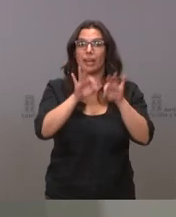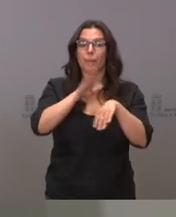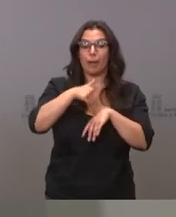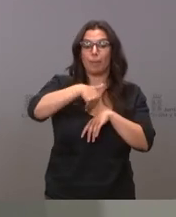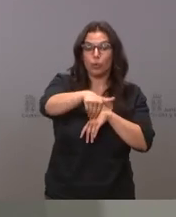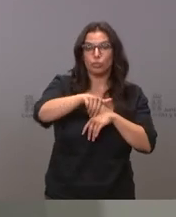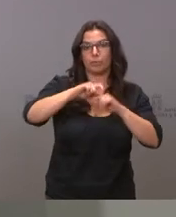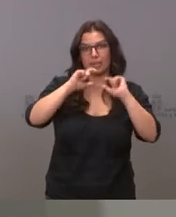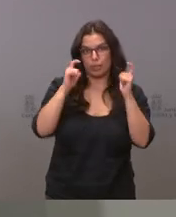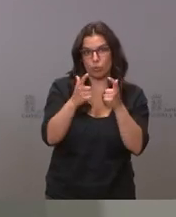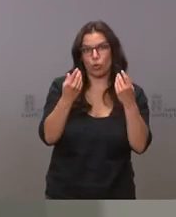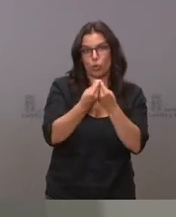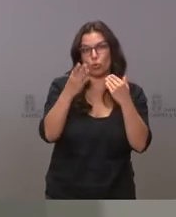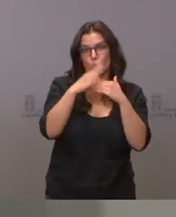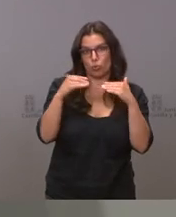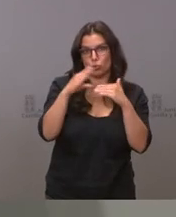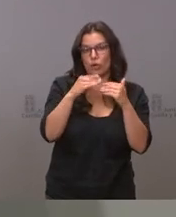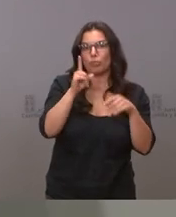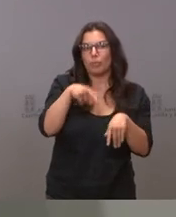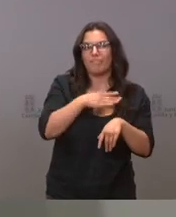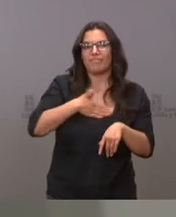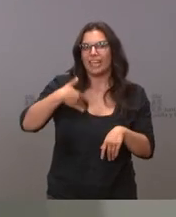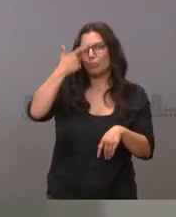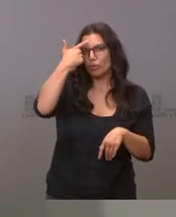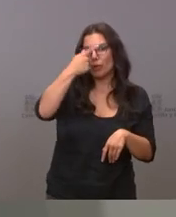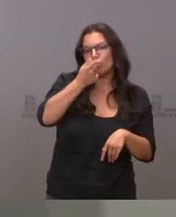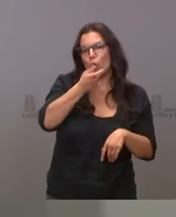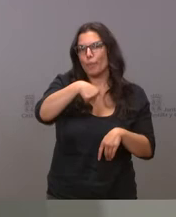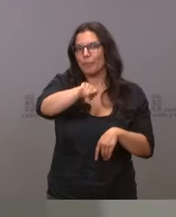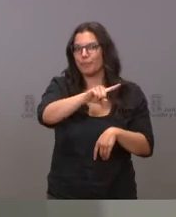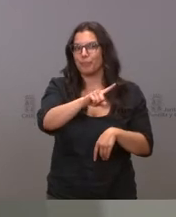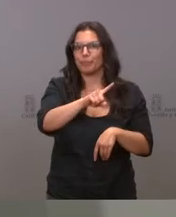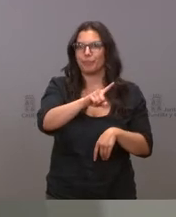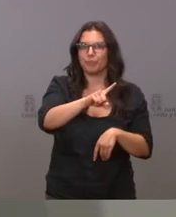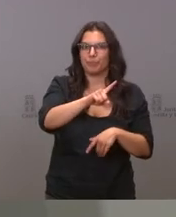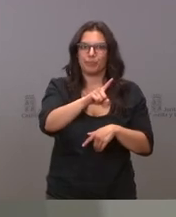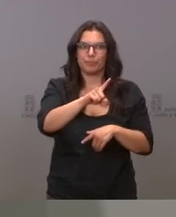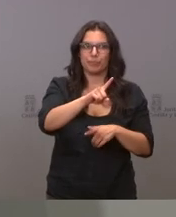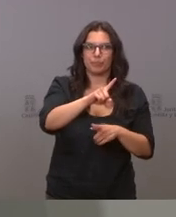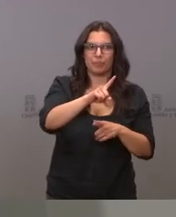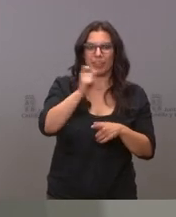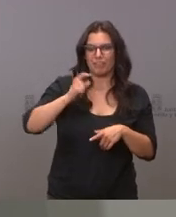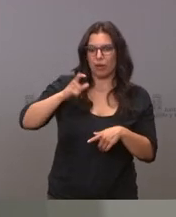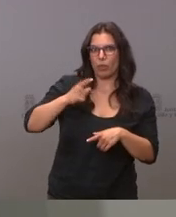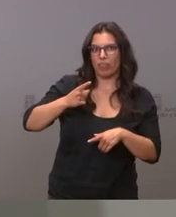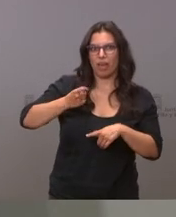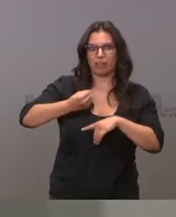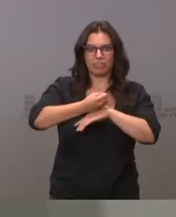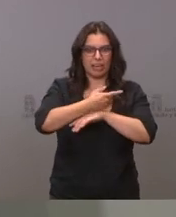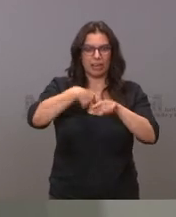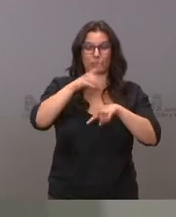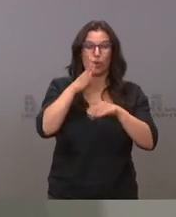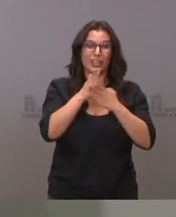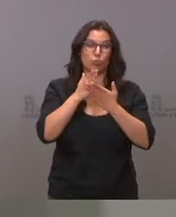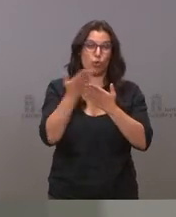con los usuarios porque también queremos saber un poco cuál es el cambio que ha habido en la frecuentación porque tenemos un estudio previo